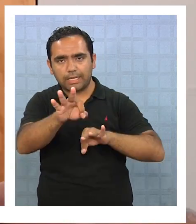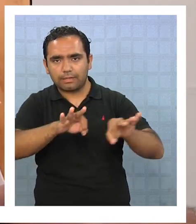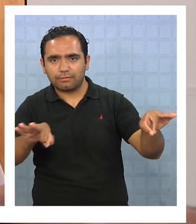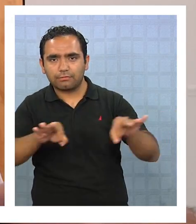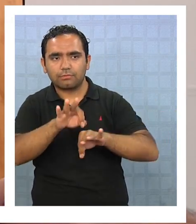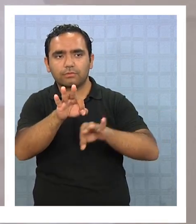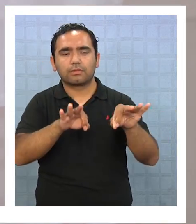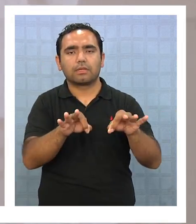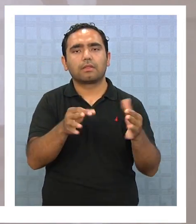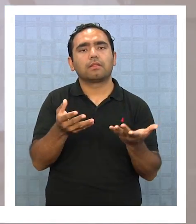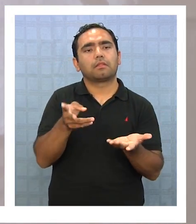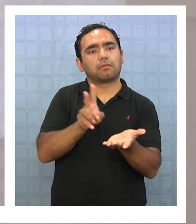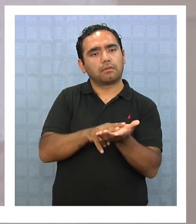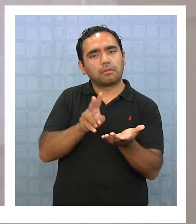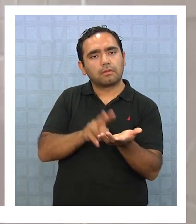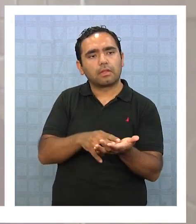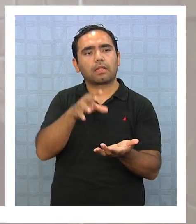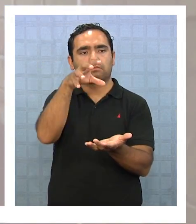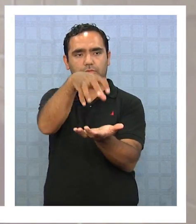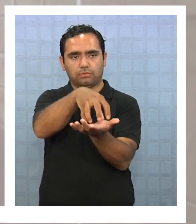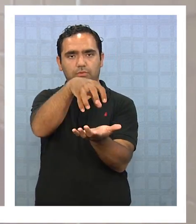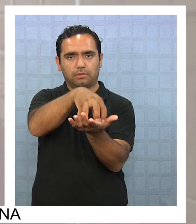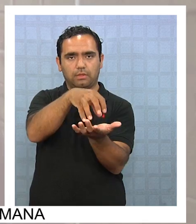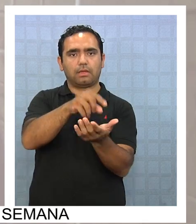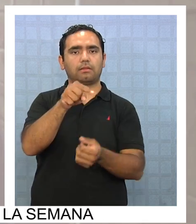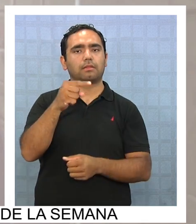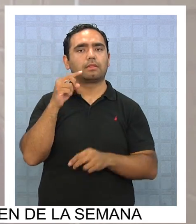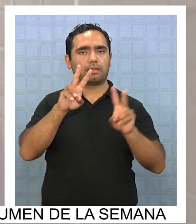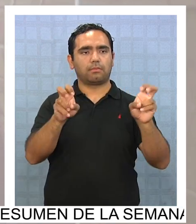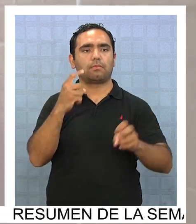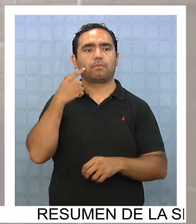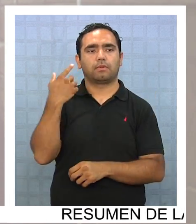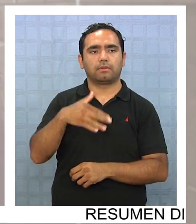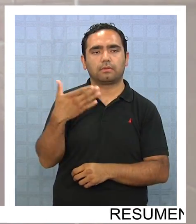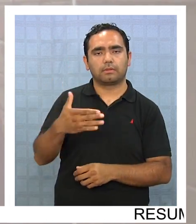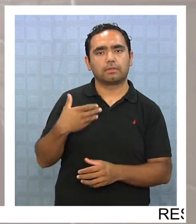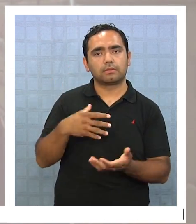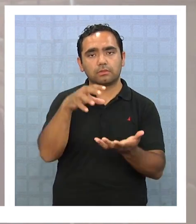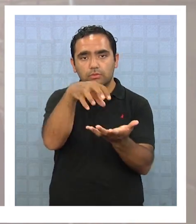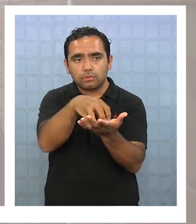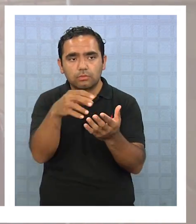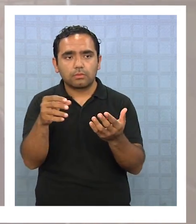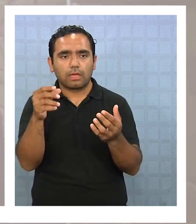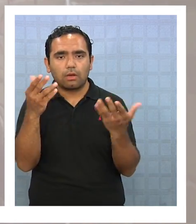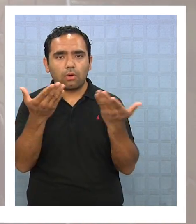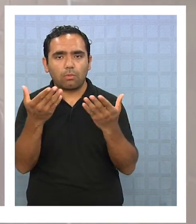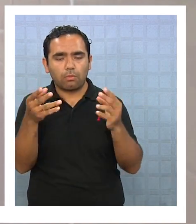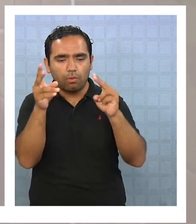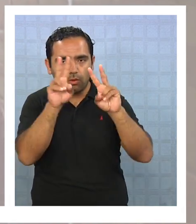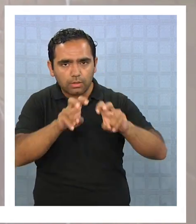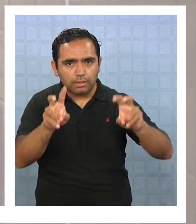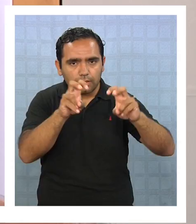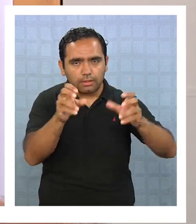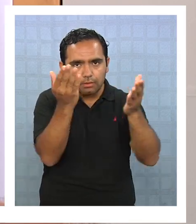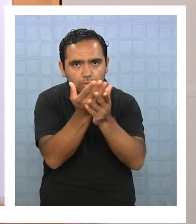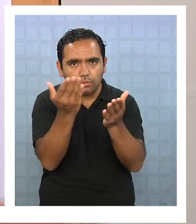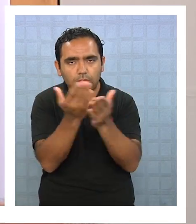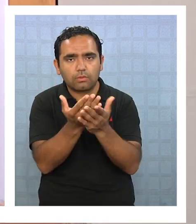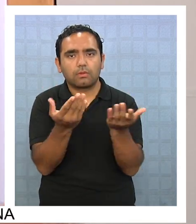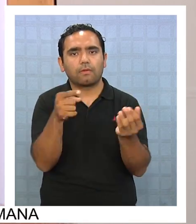realidad su tema principal es la ciudad, la vida urbana, la ciudad como objeto de estudio, la ciudad como